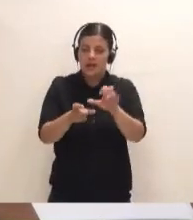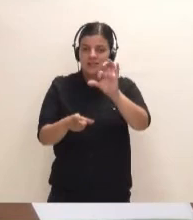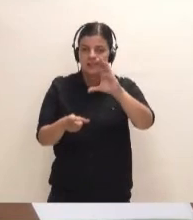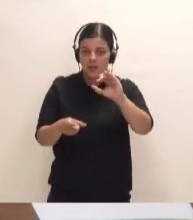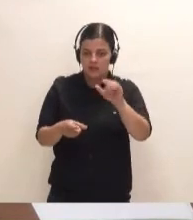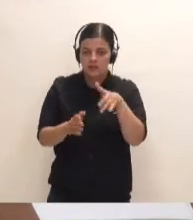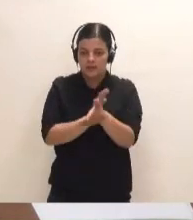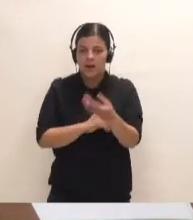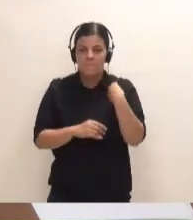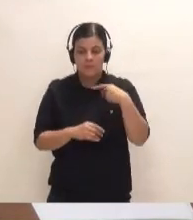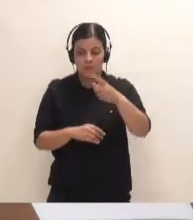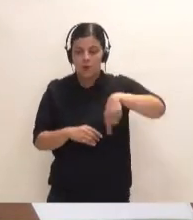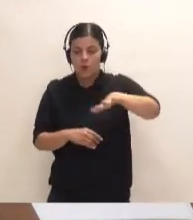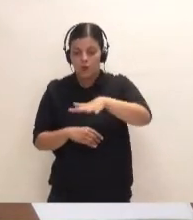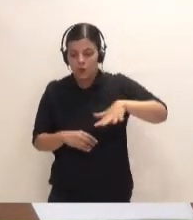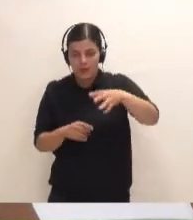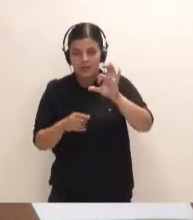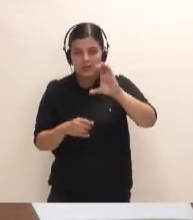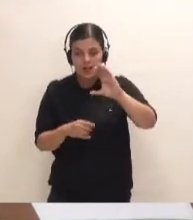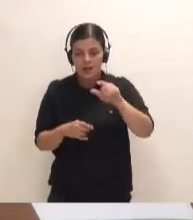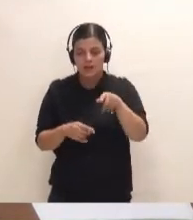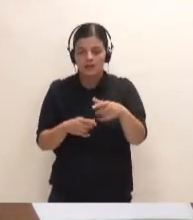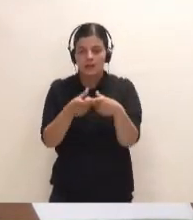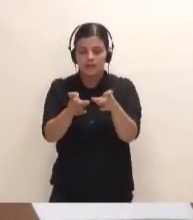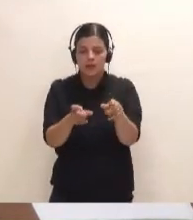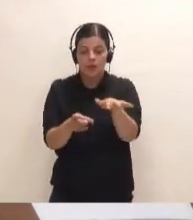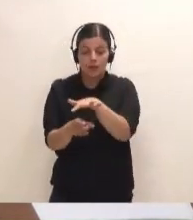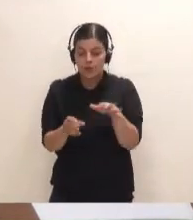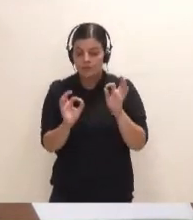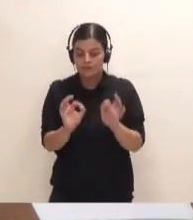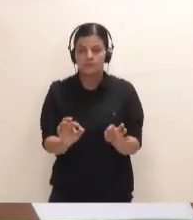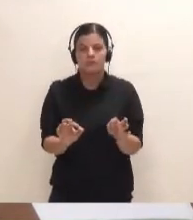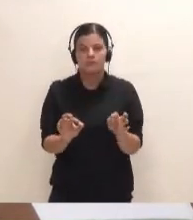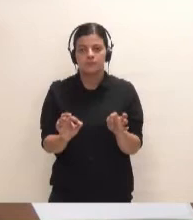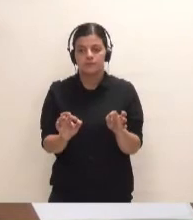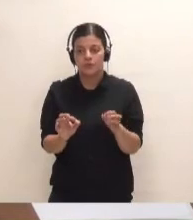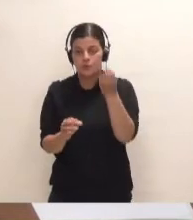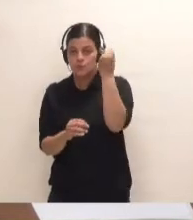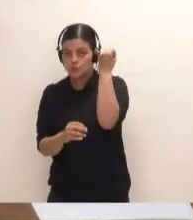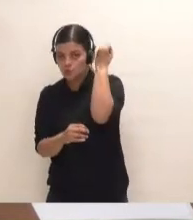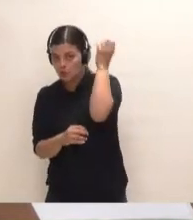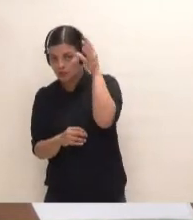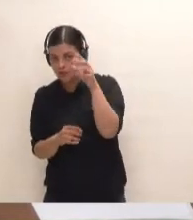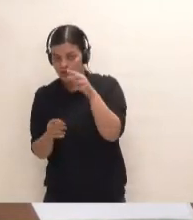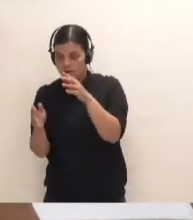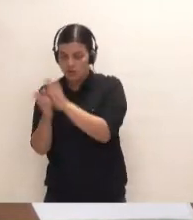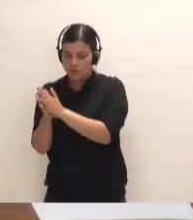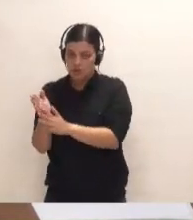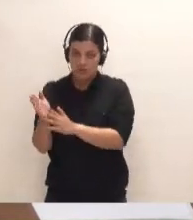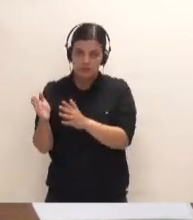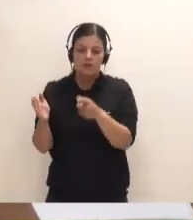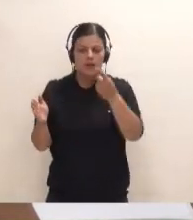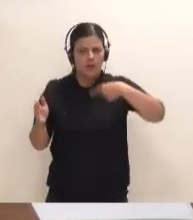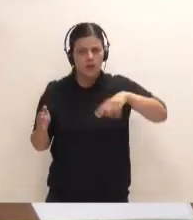y que son los mismos que clasificaron la zona SEC, que propusieron toda la zona SEC desde Punta de Teno, los que